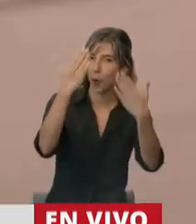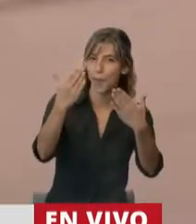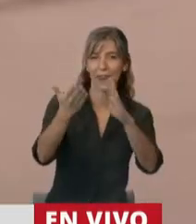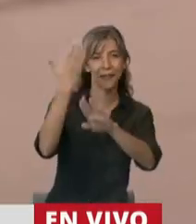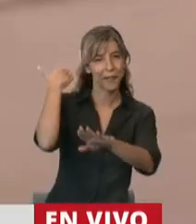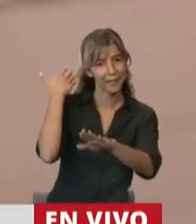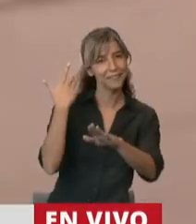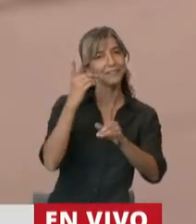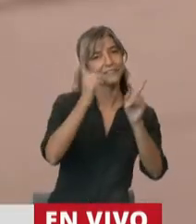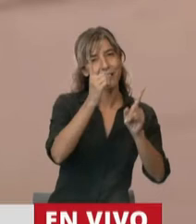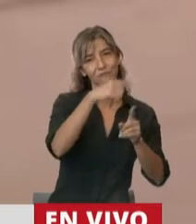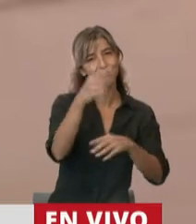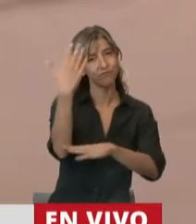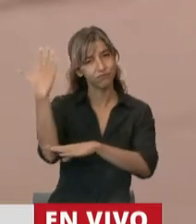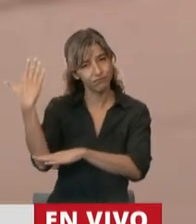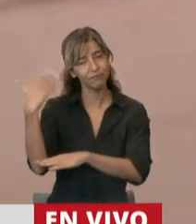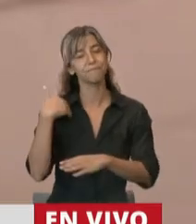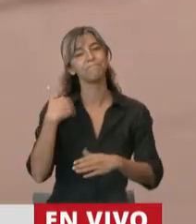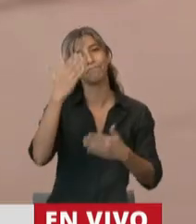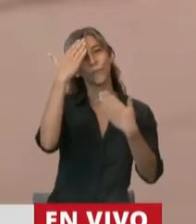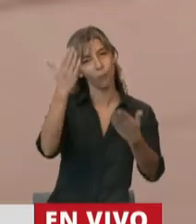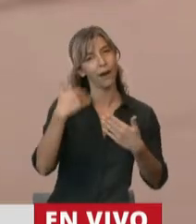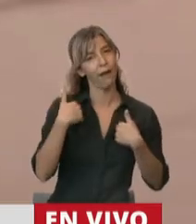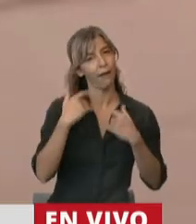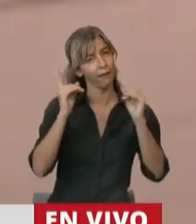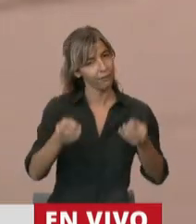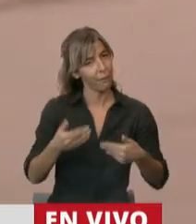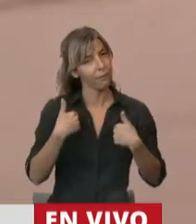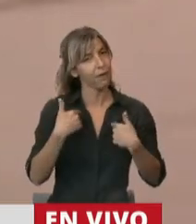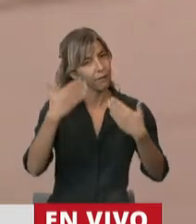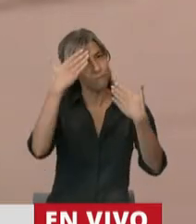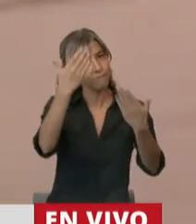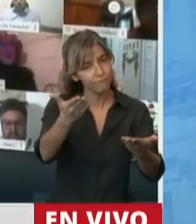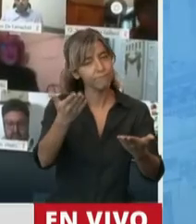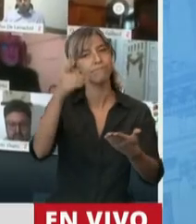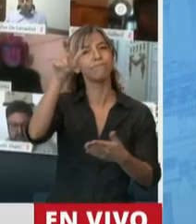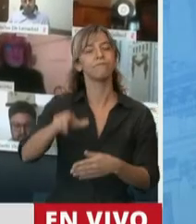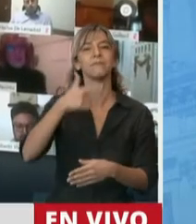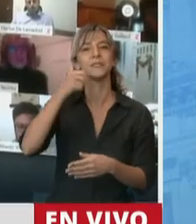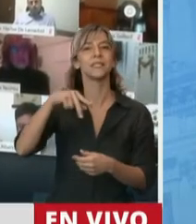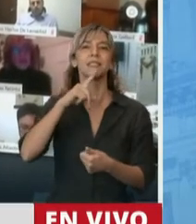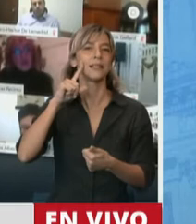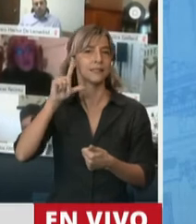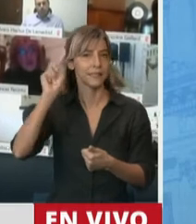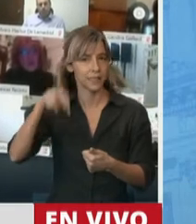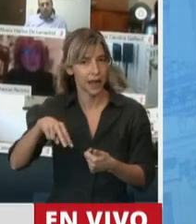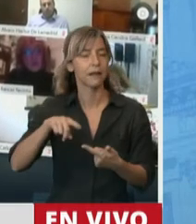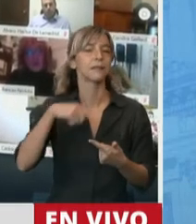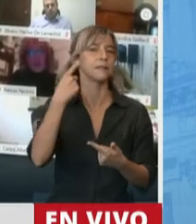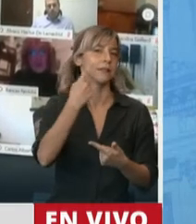sesión, tanto por la memoria de Costec y Santillán como de nuestros héroes de Malvinas.